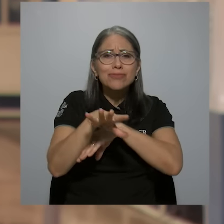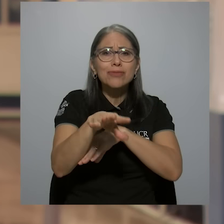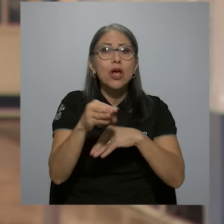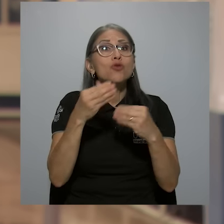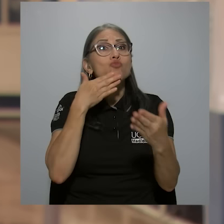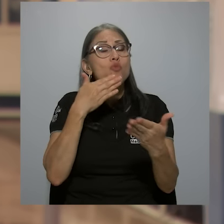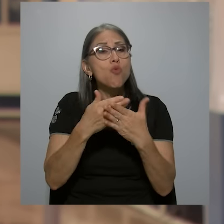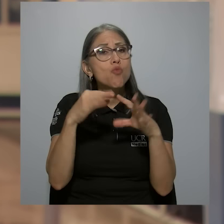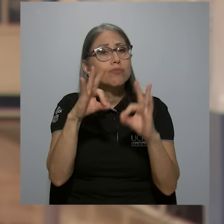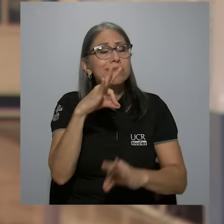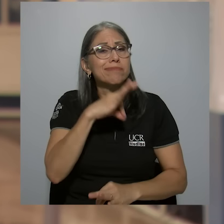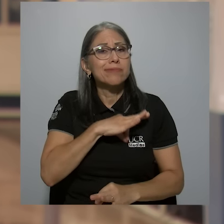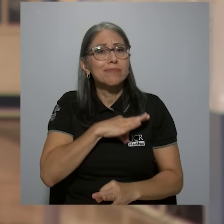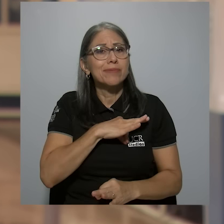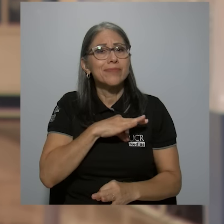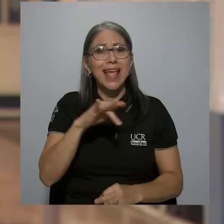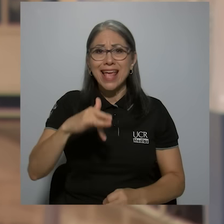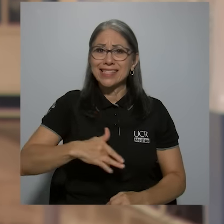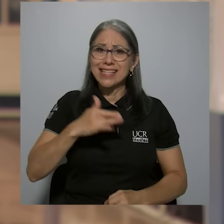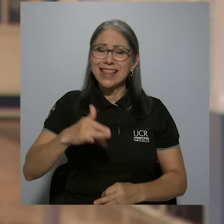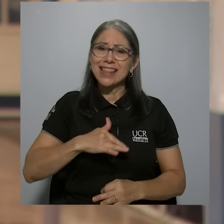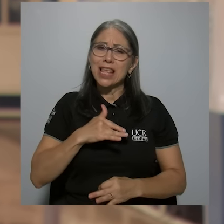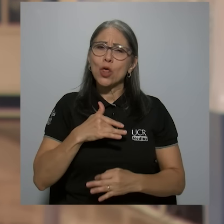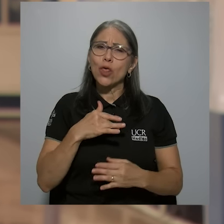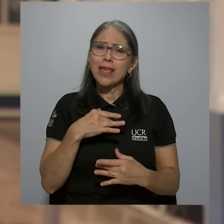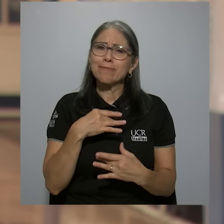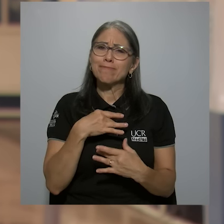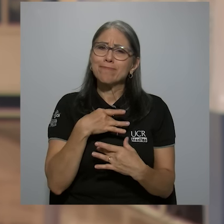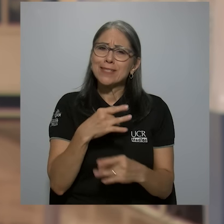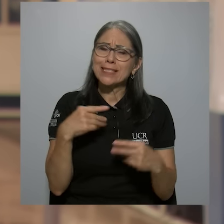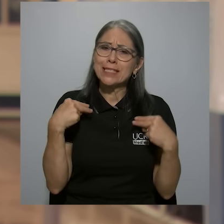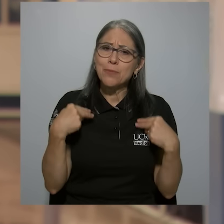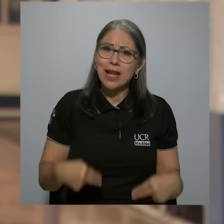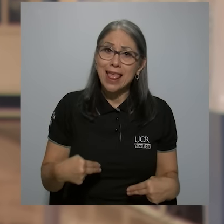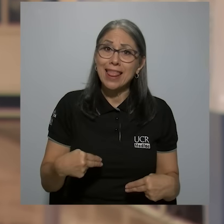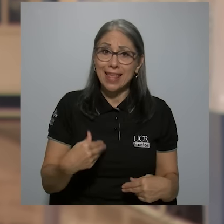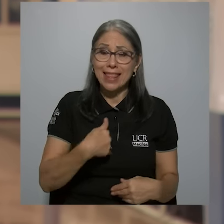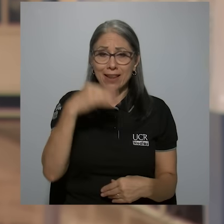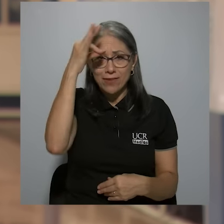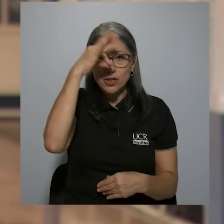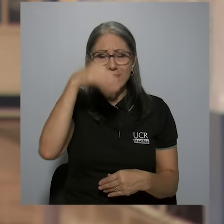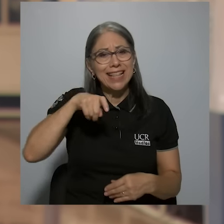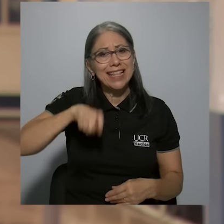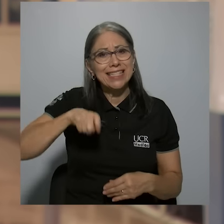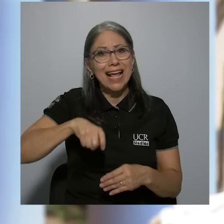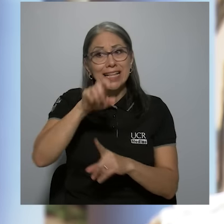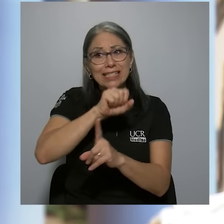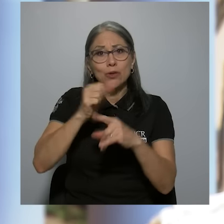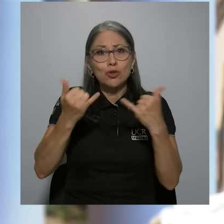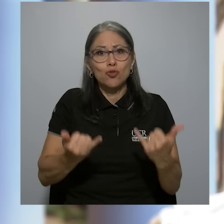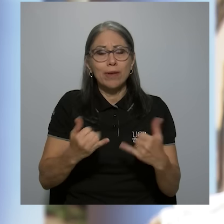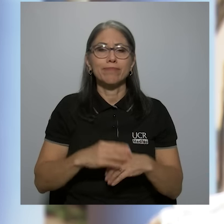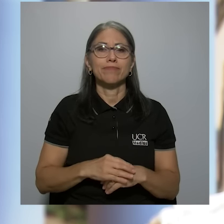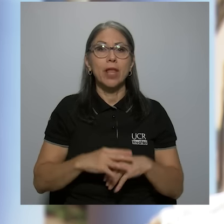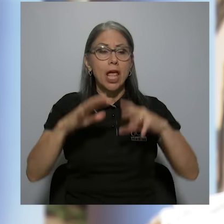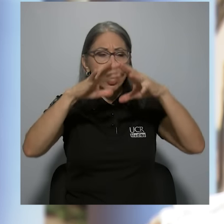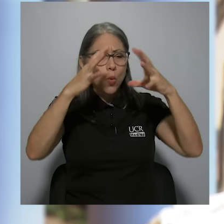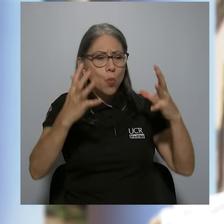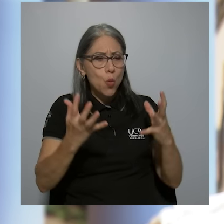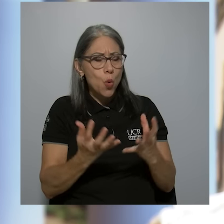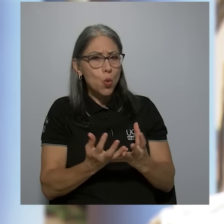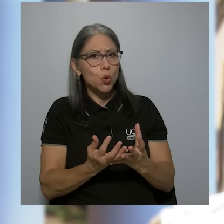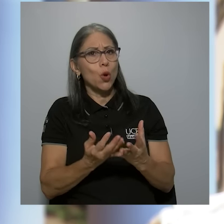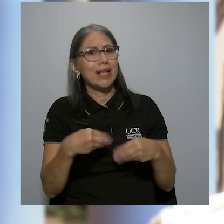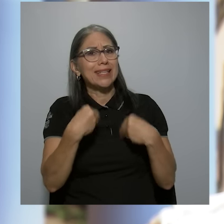útil. Y siento que este sentido de humanidad que tiene la filosofía es algo que es muy necesario en el contexto actual. En un mundo en el que se valora